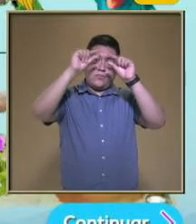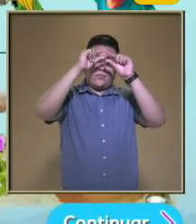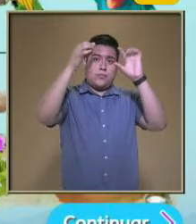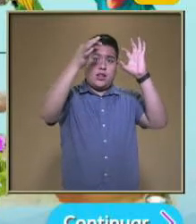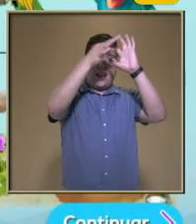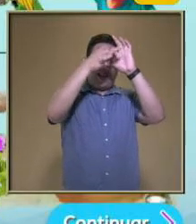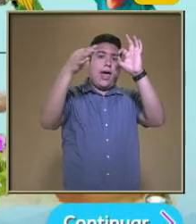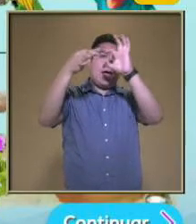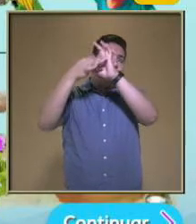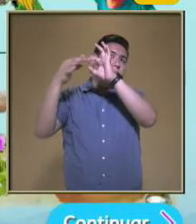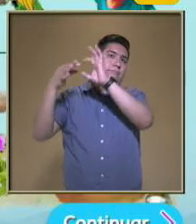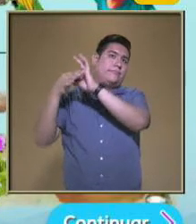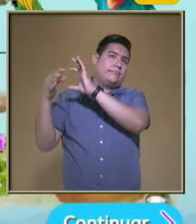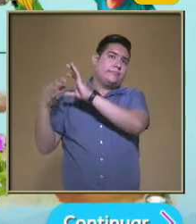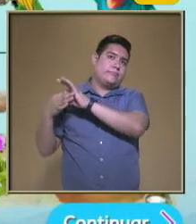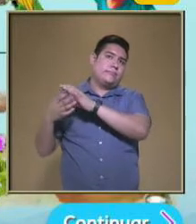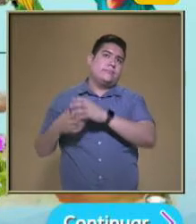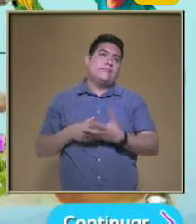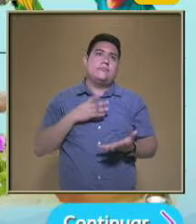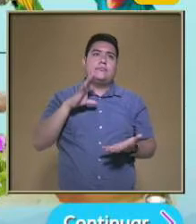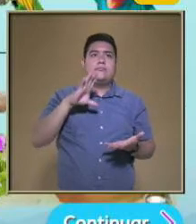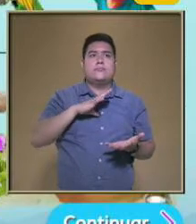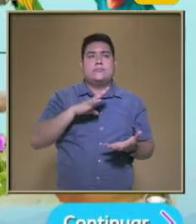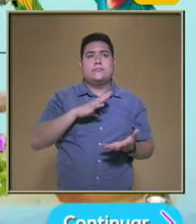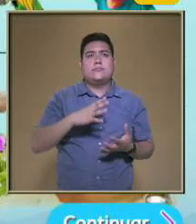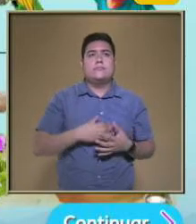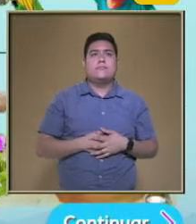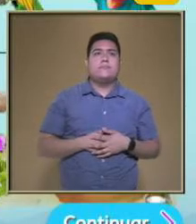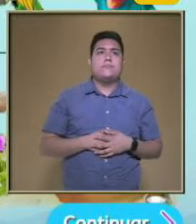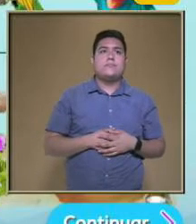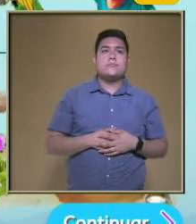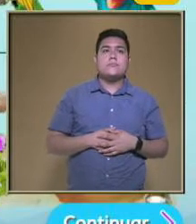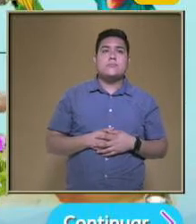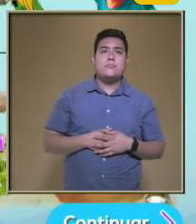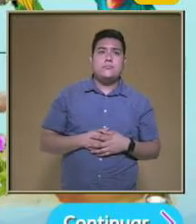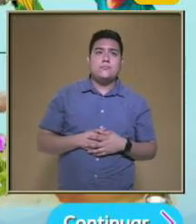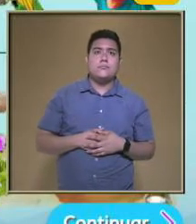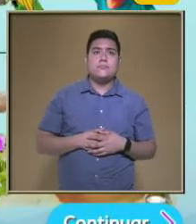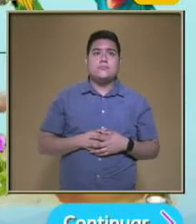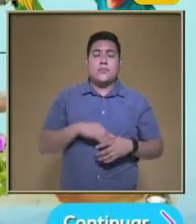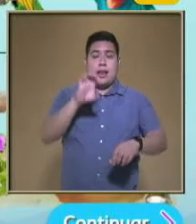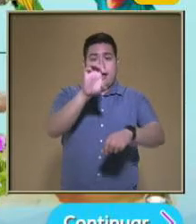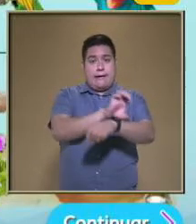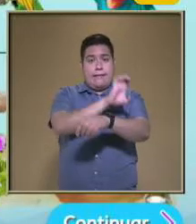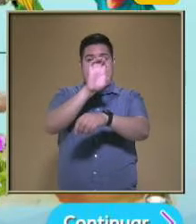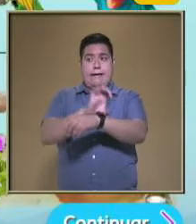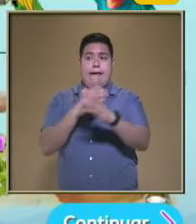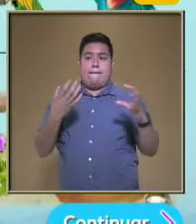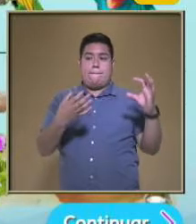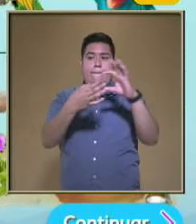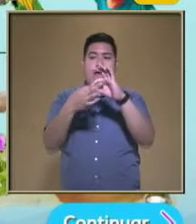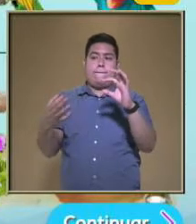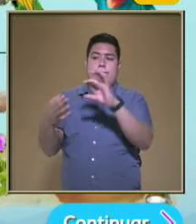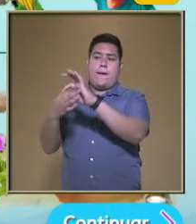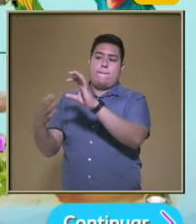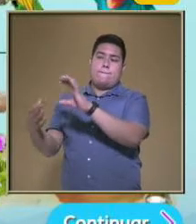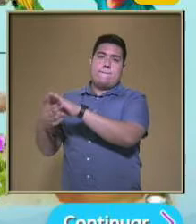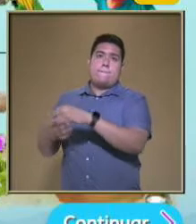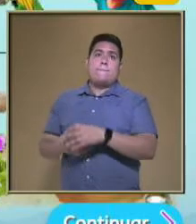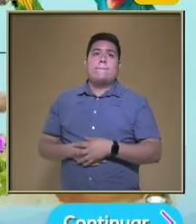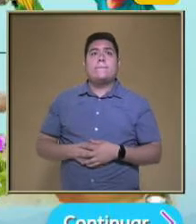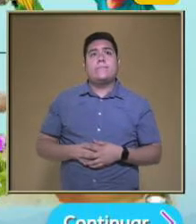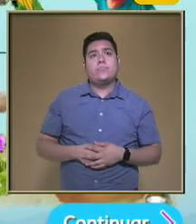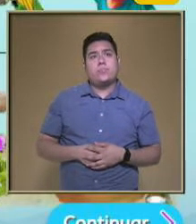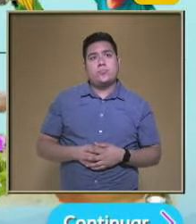observaras El flujo Relación que hay Entre los organismos Y como puede ir pasando La energía Y los nutrimentos De la